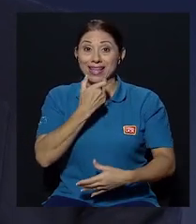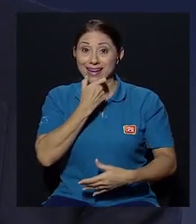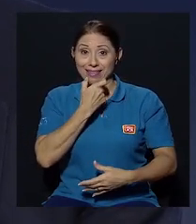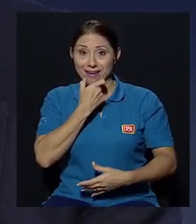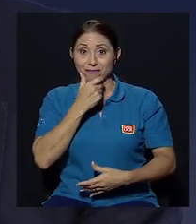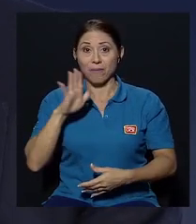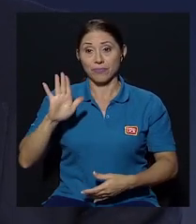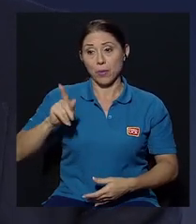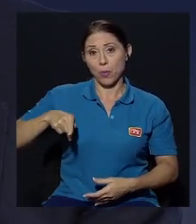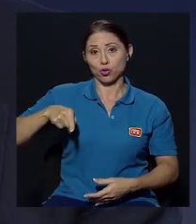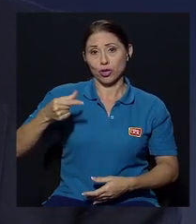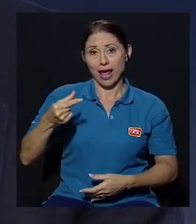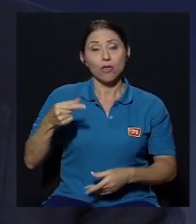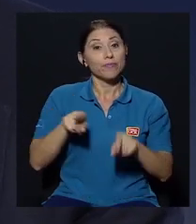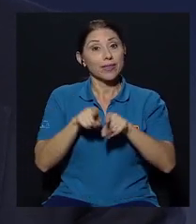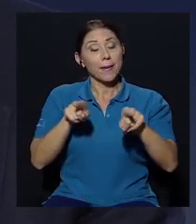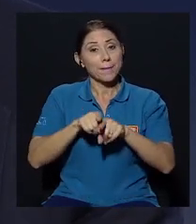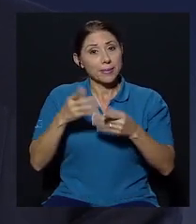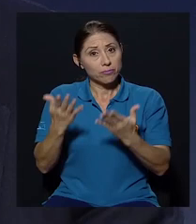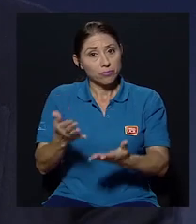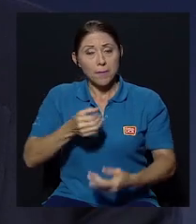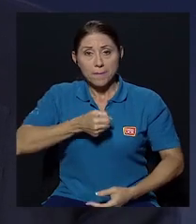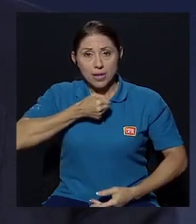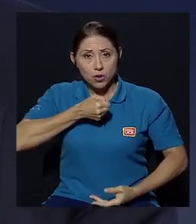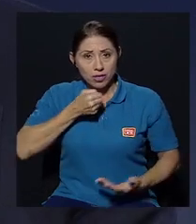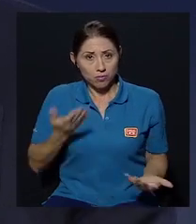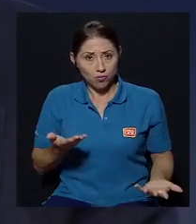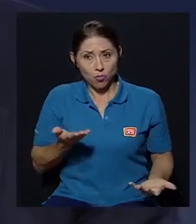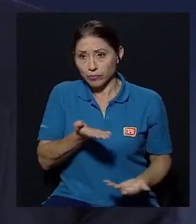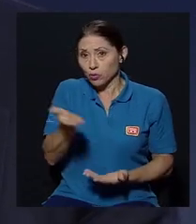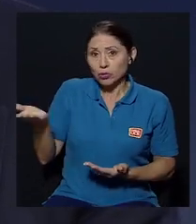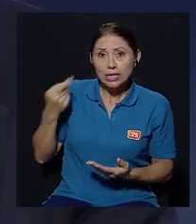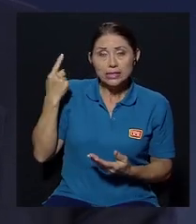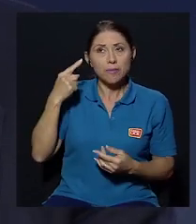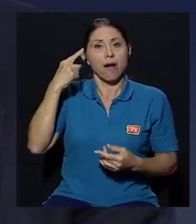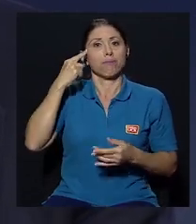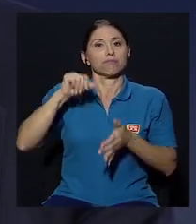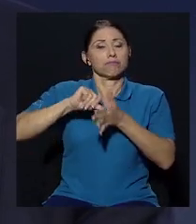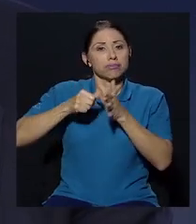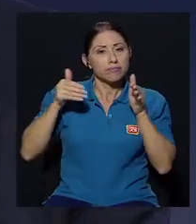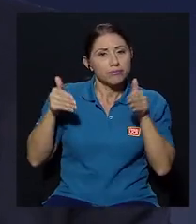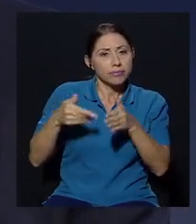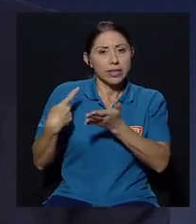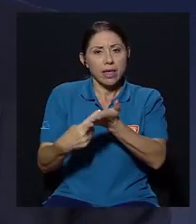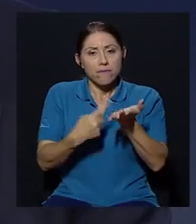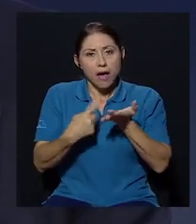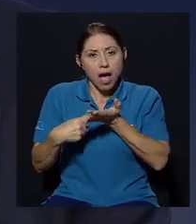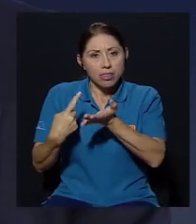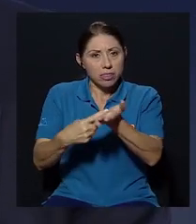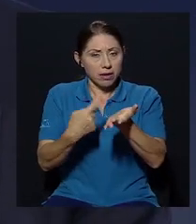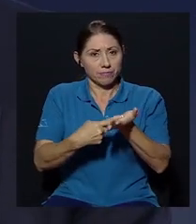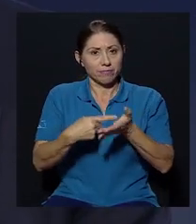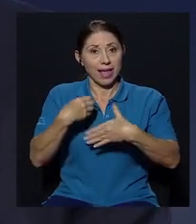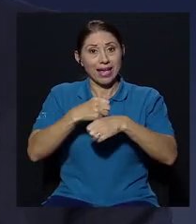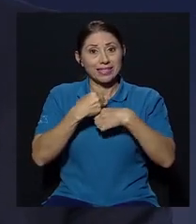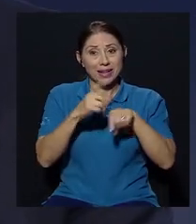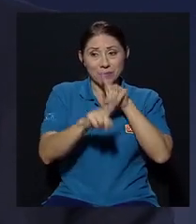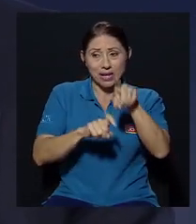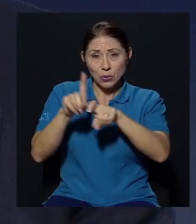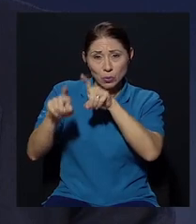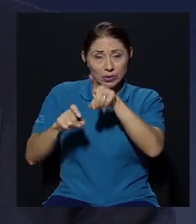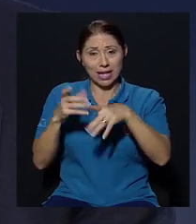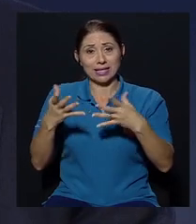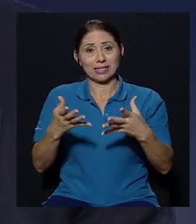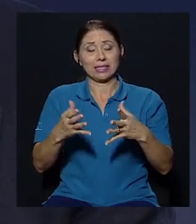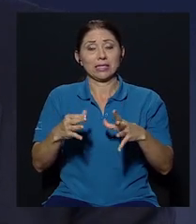y en el mismo periodismo donde la esencia de ustedes es el debate hacer las preguntas y presionar él